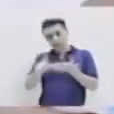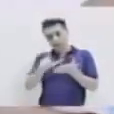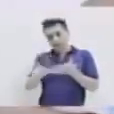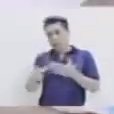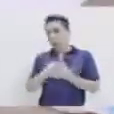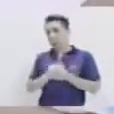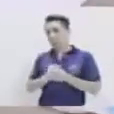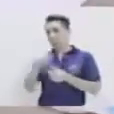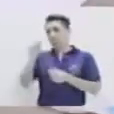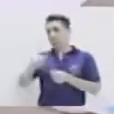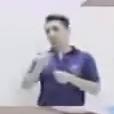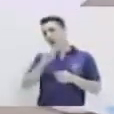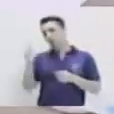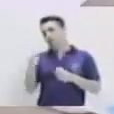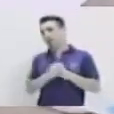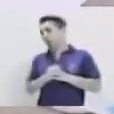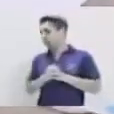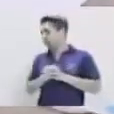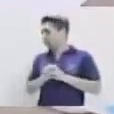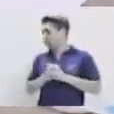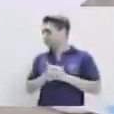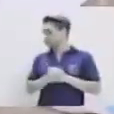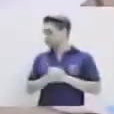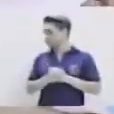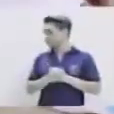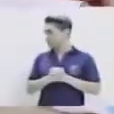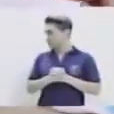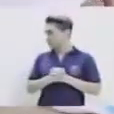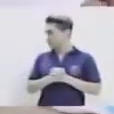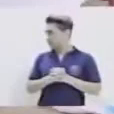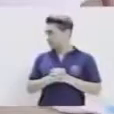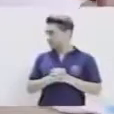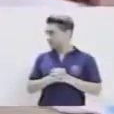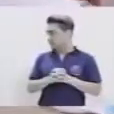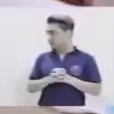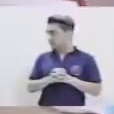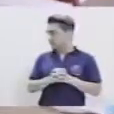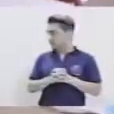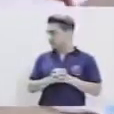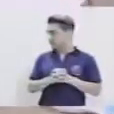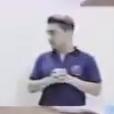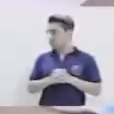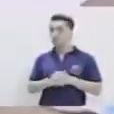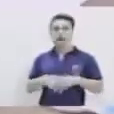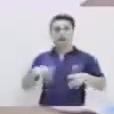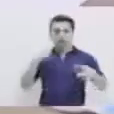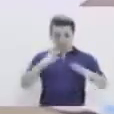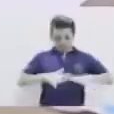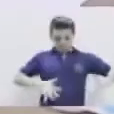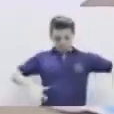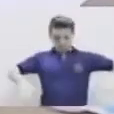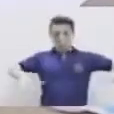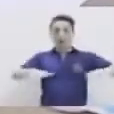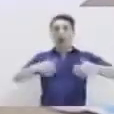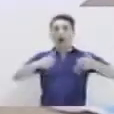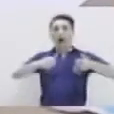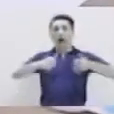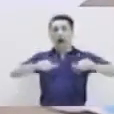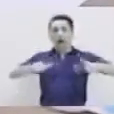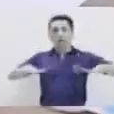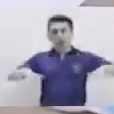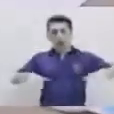Ahora vamos a hacer nuestro estanque de agua. Pueden utilizar ya sea celeste o